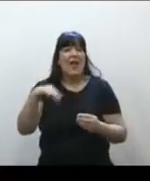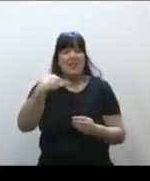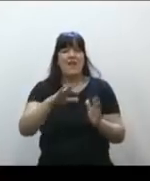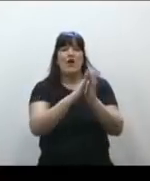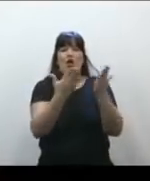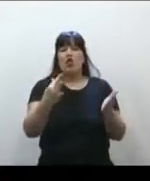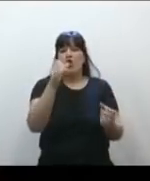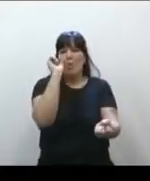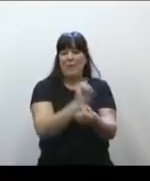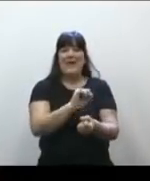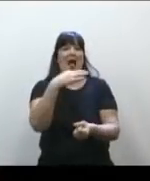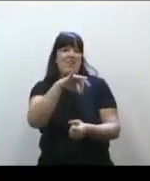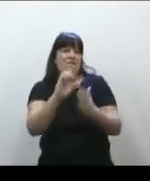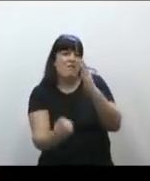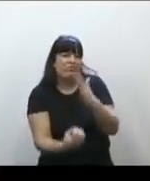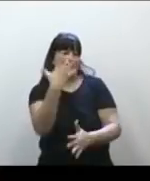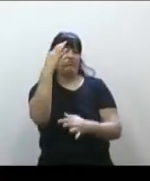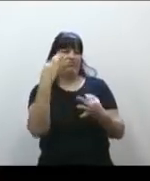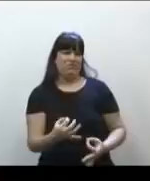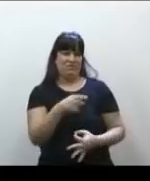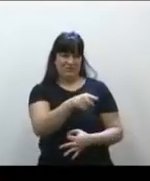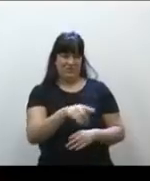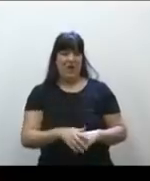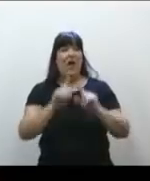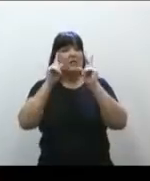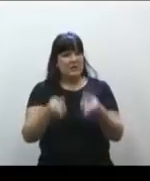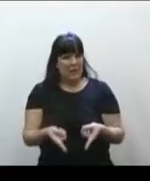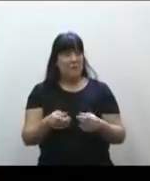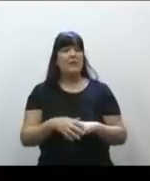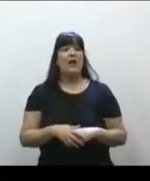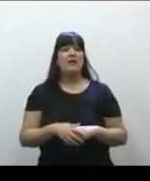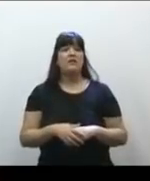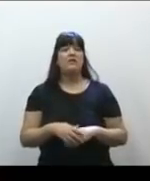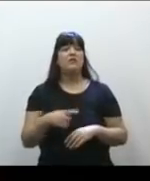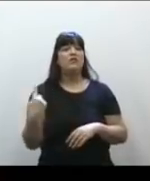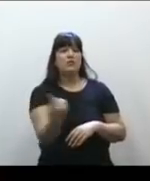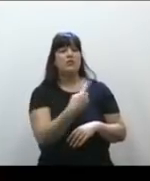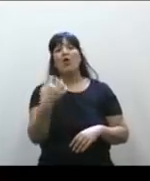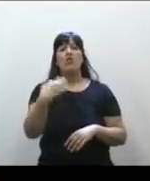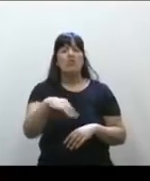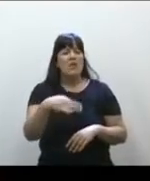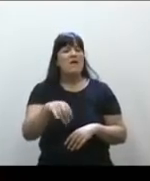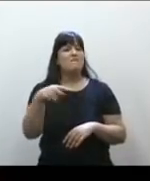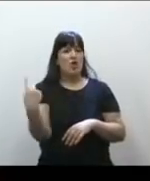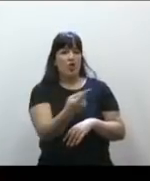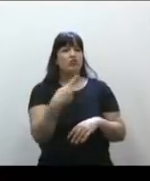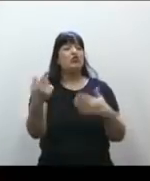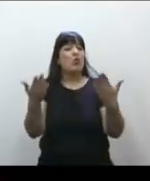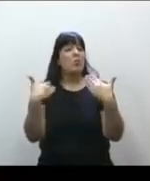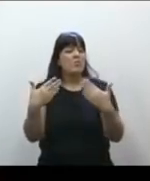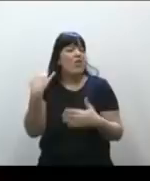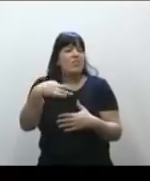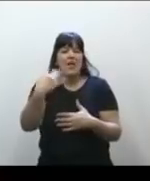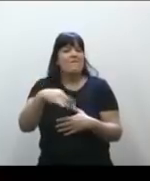fondo del Código Penal. No tengo duda. Y si entonces tenemos como facultad el